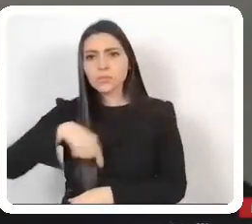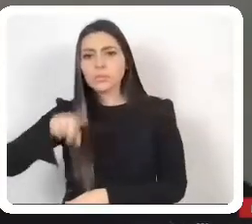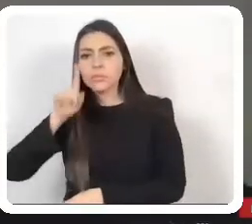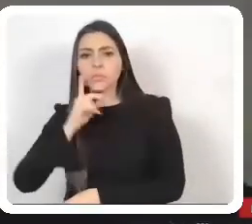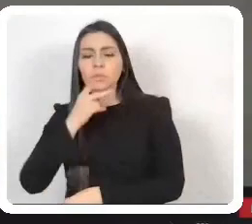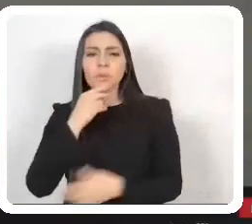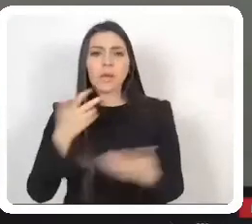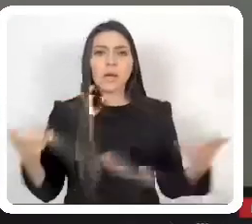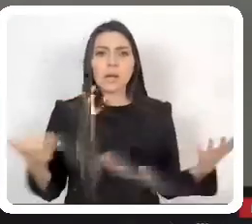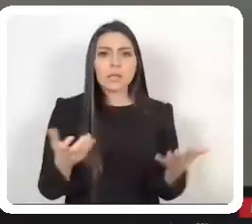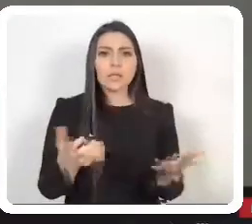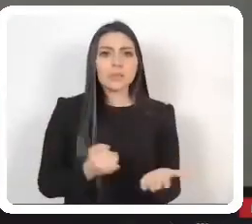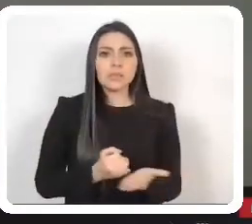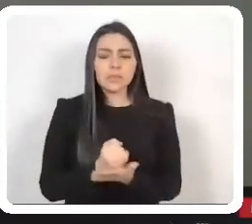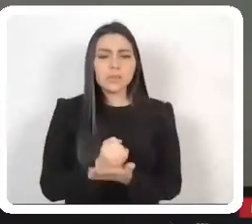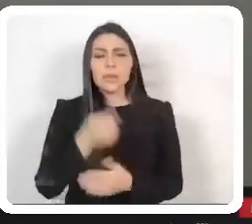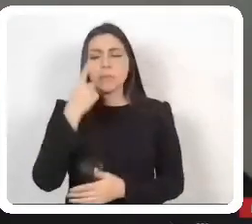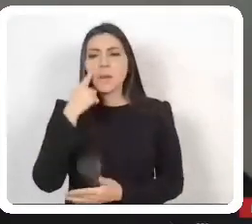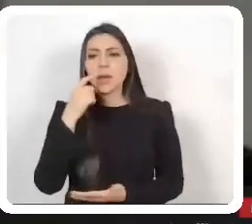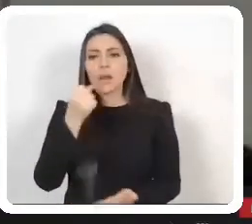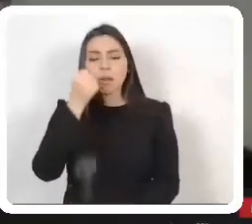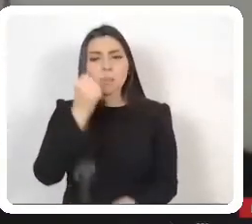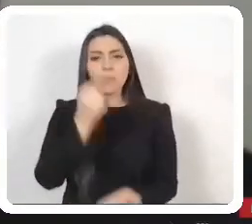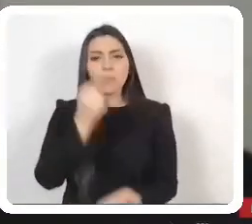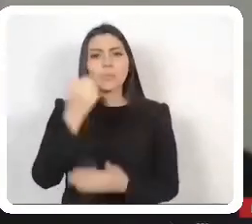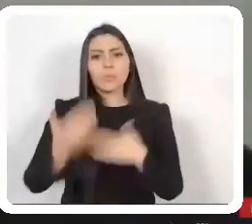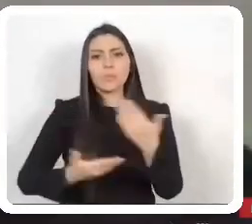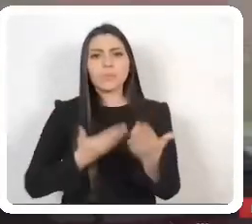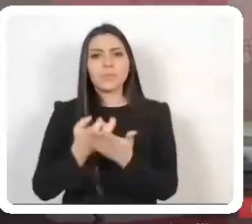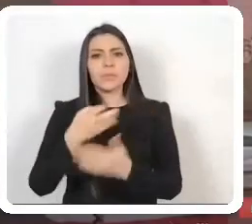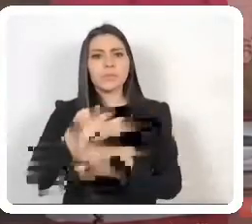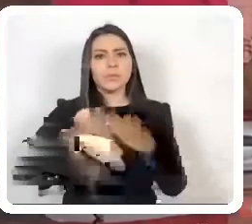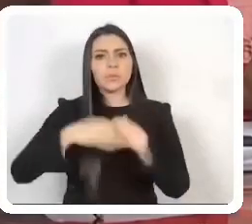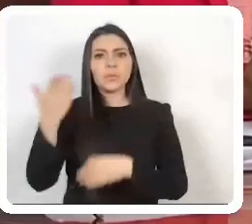Llevarlos a esta tribuna y aprobar estas iniciativas. ¿Es cuánto, presidente?